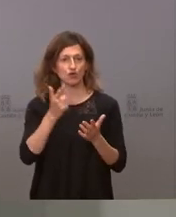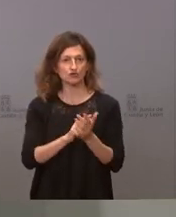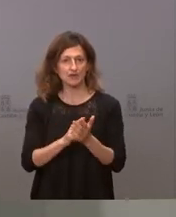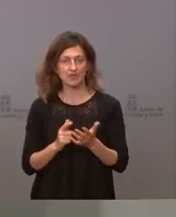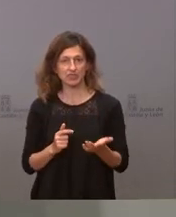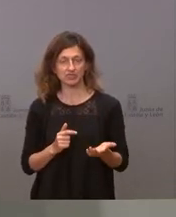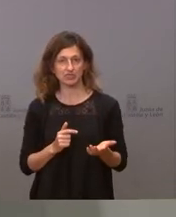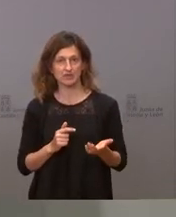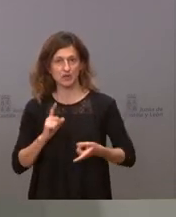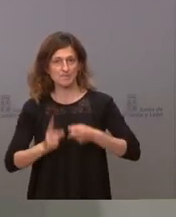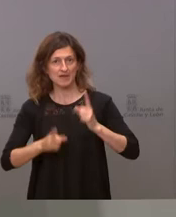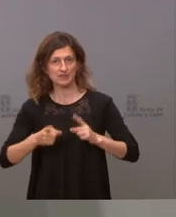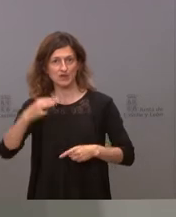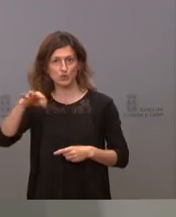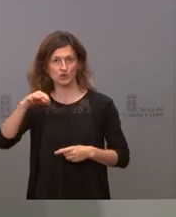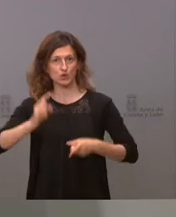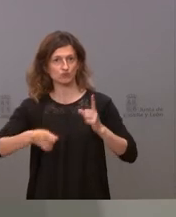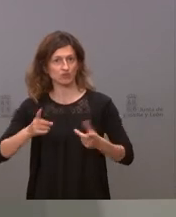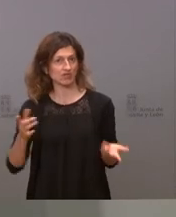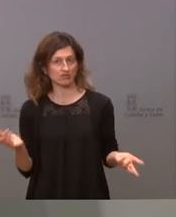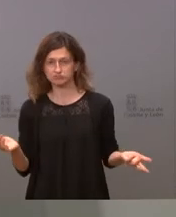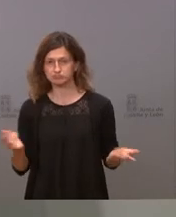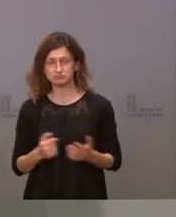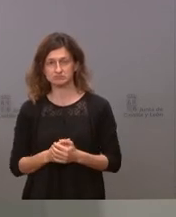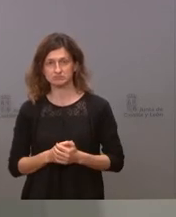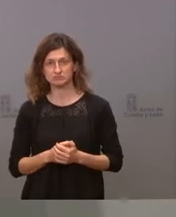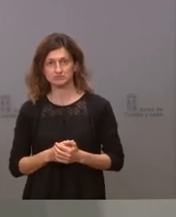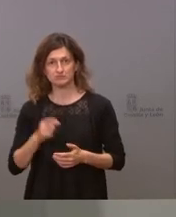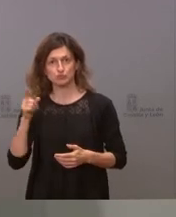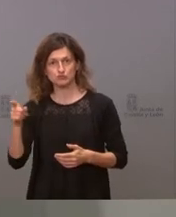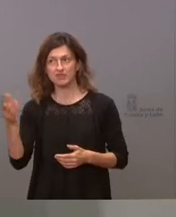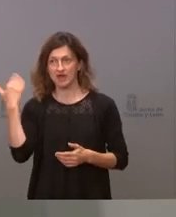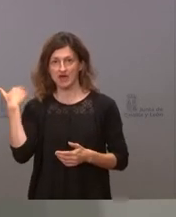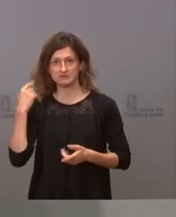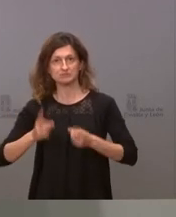alarma el mando único y la autoridad. usted lo ha tenido en su mano